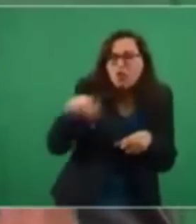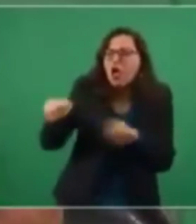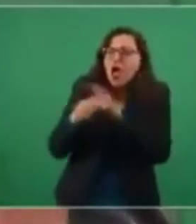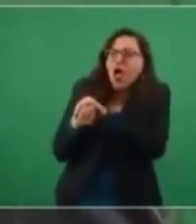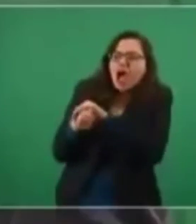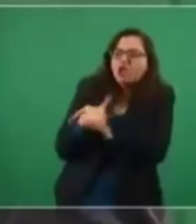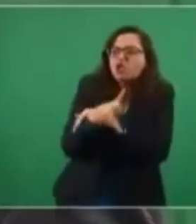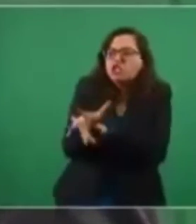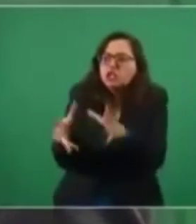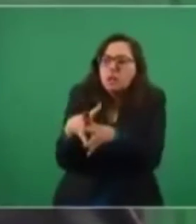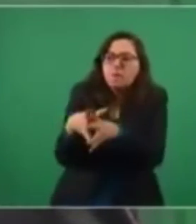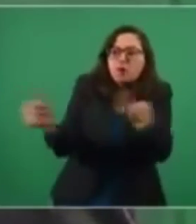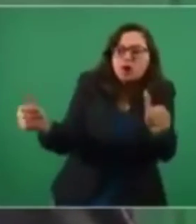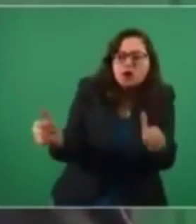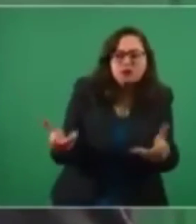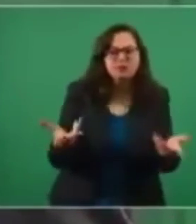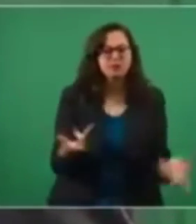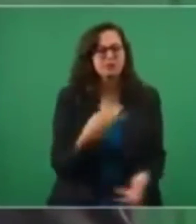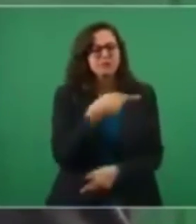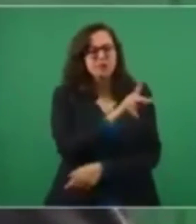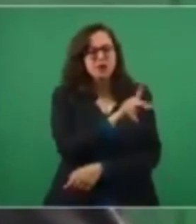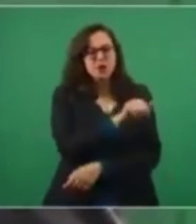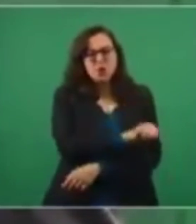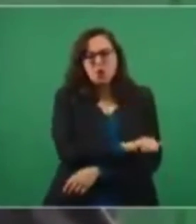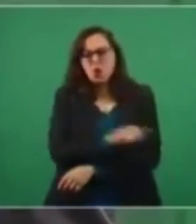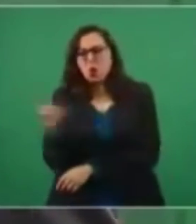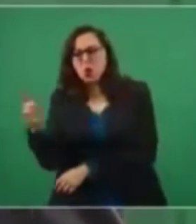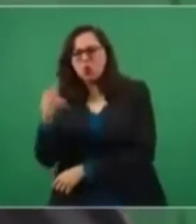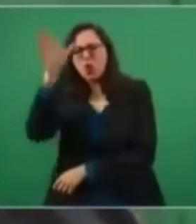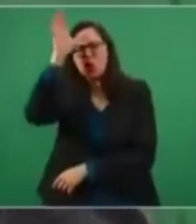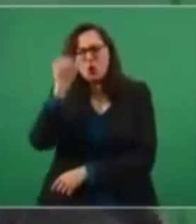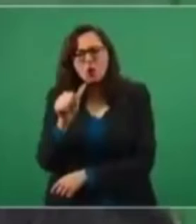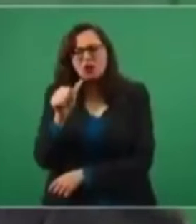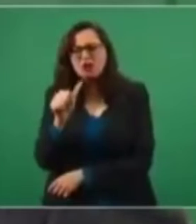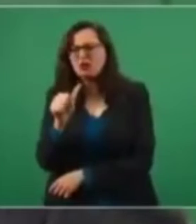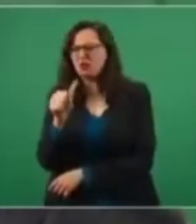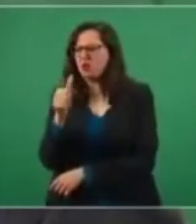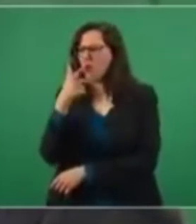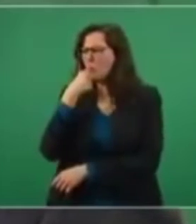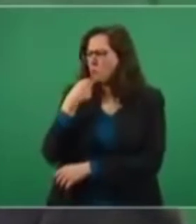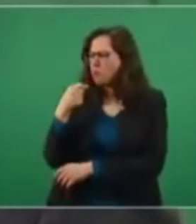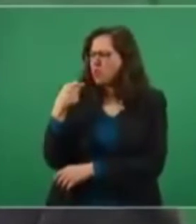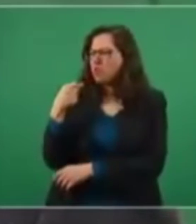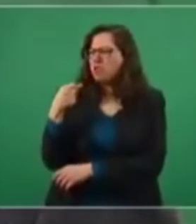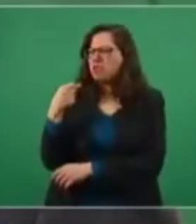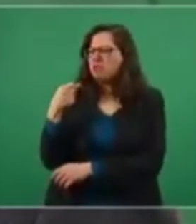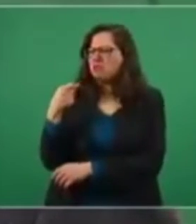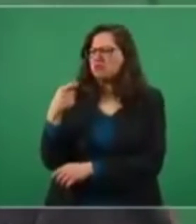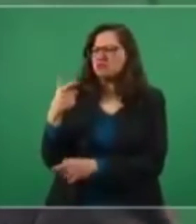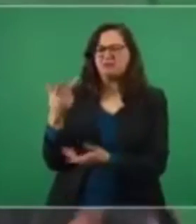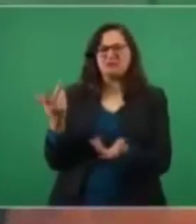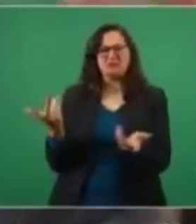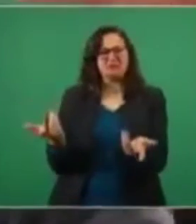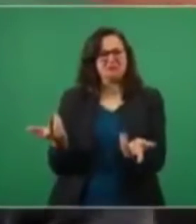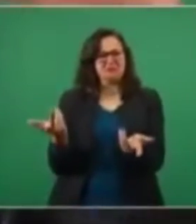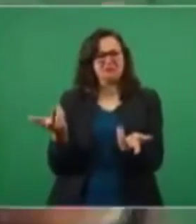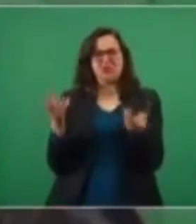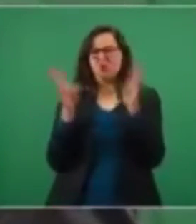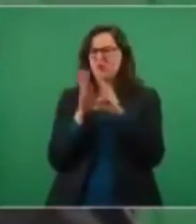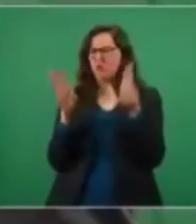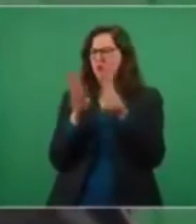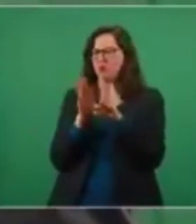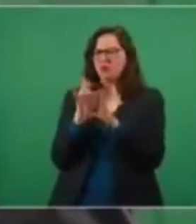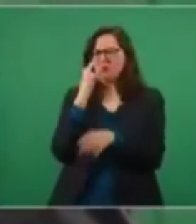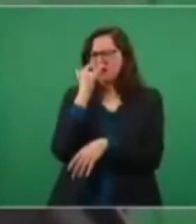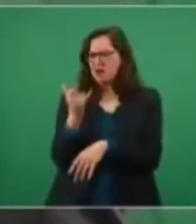pacto no. ¿Y saben qué sucede? Que son expresiones